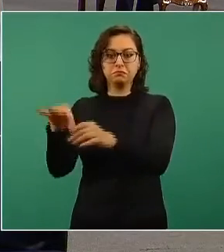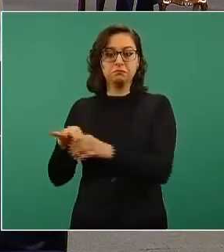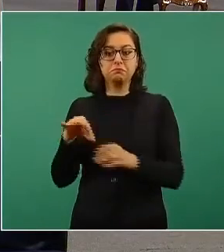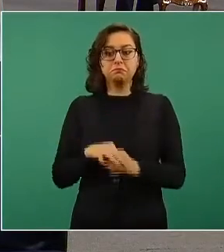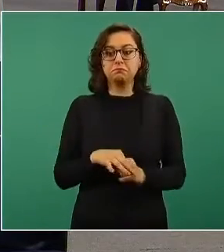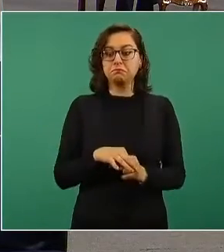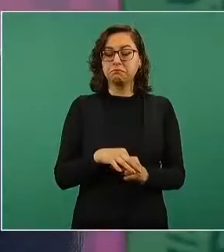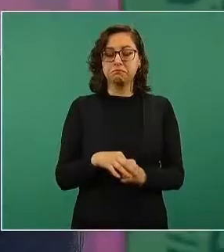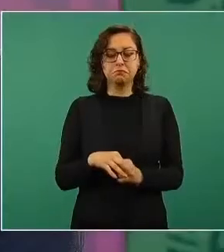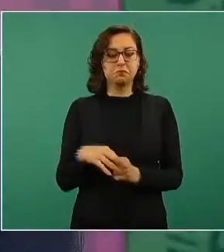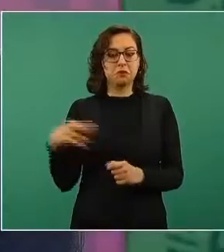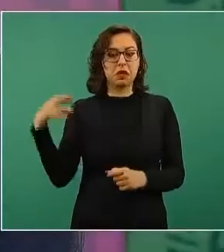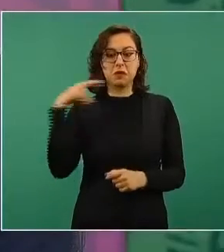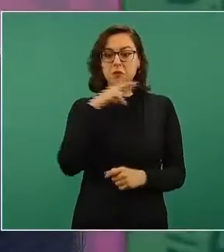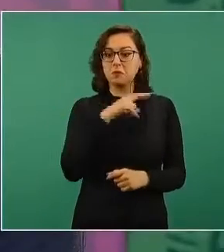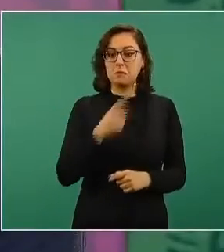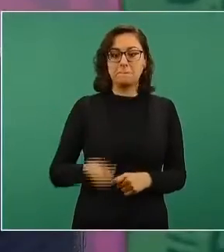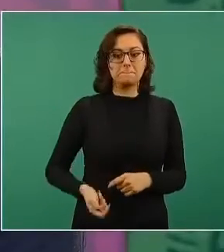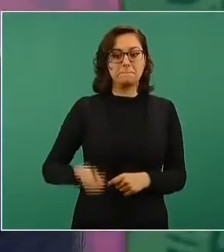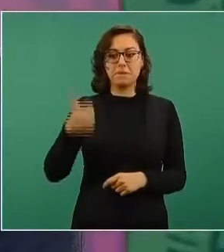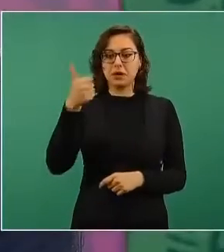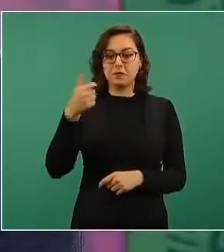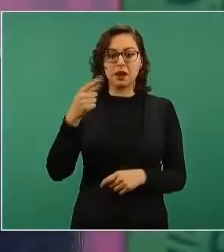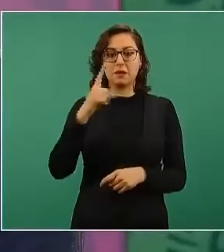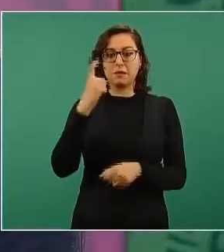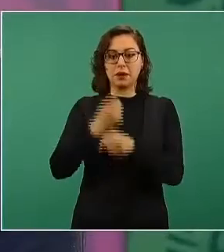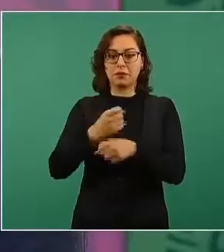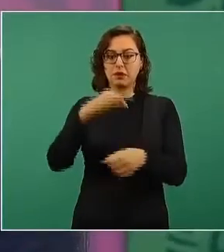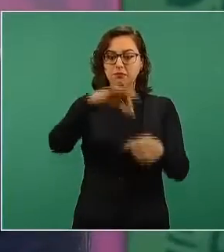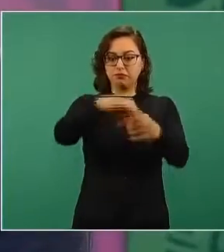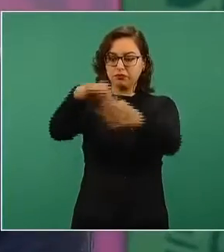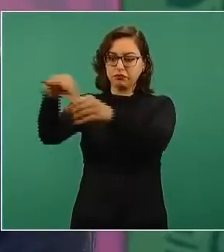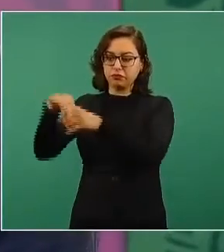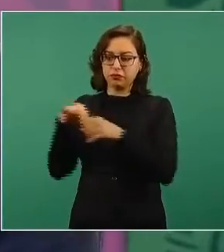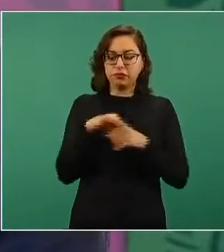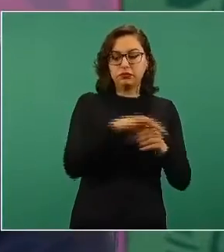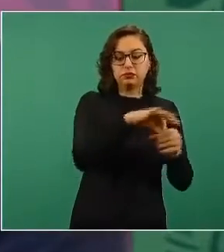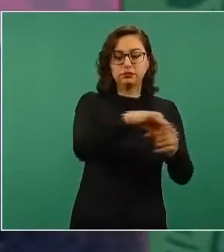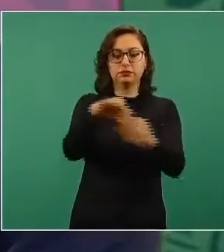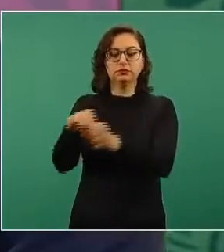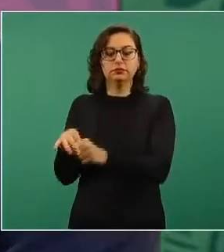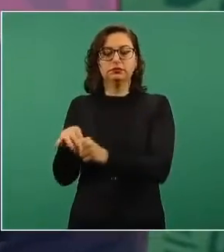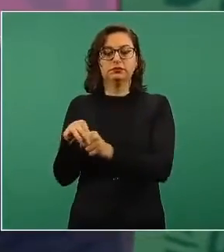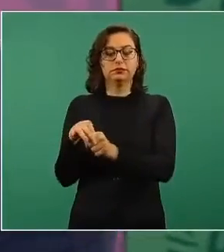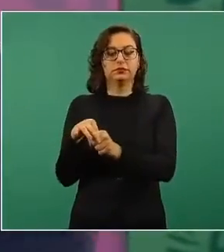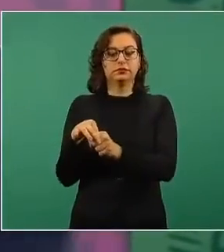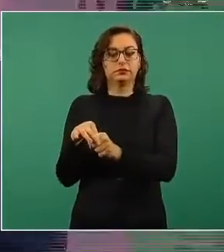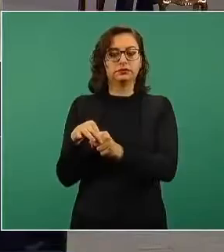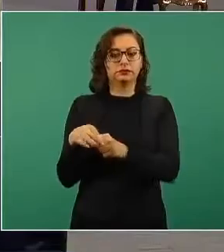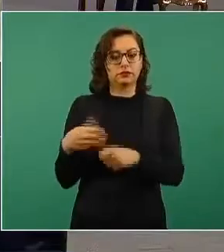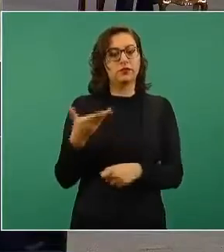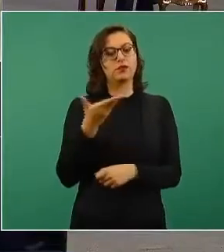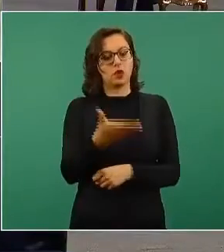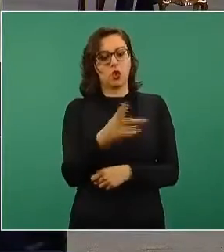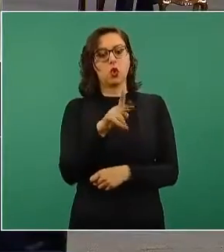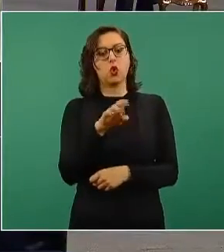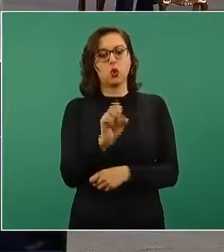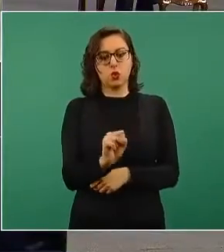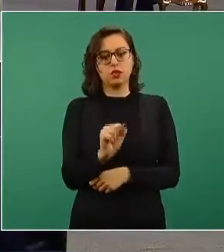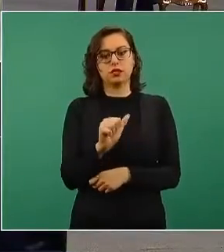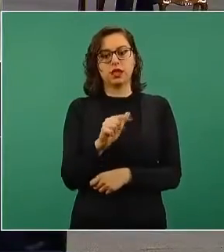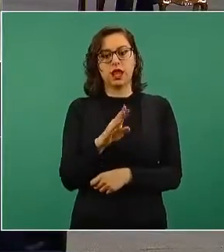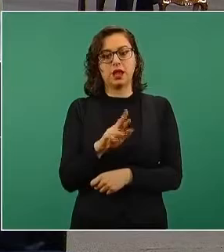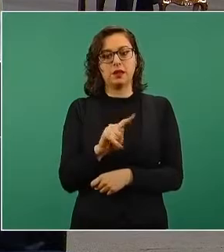ganó la presidencia Luis Alberto Arce